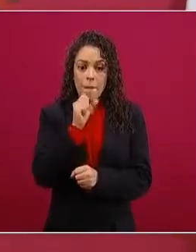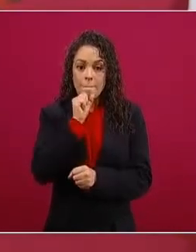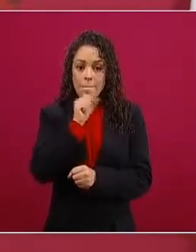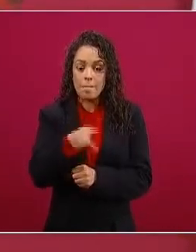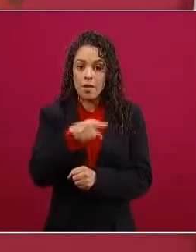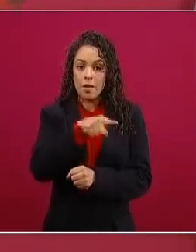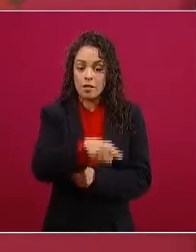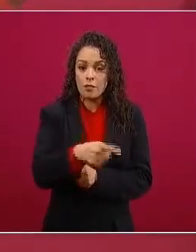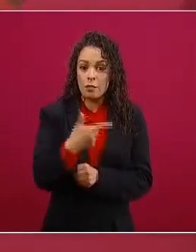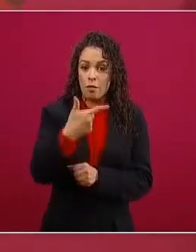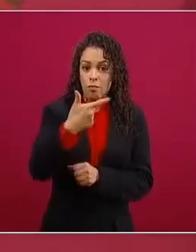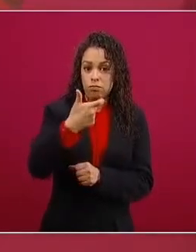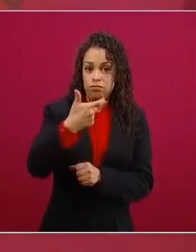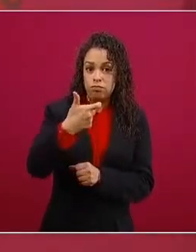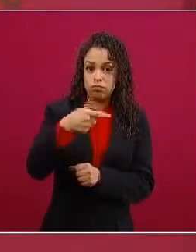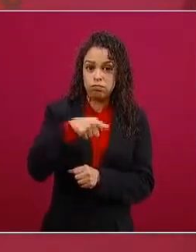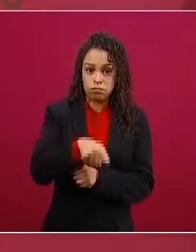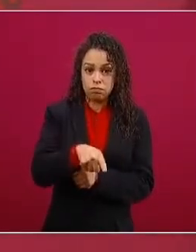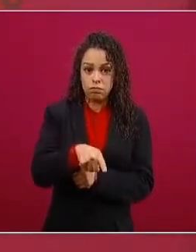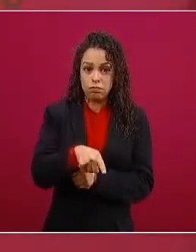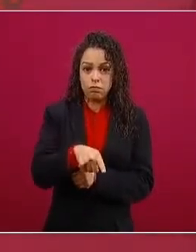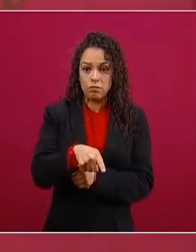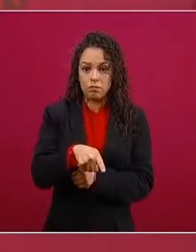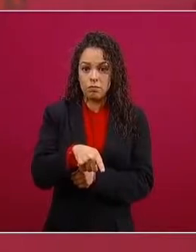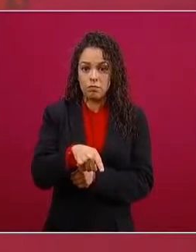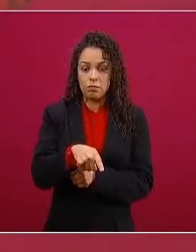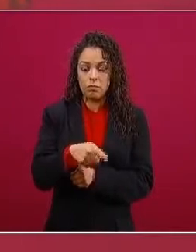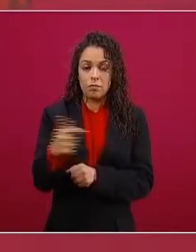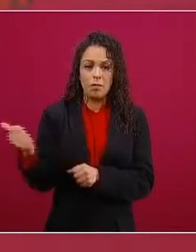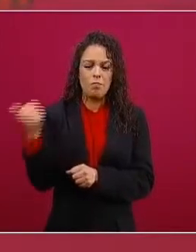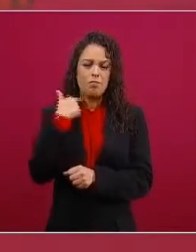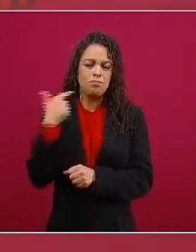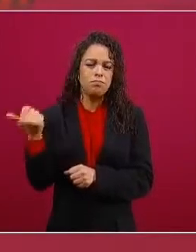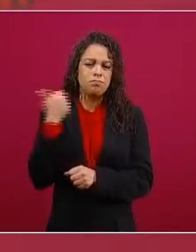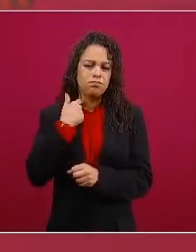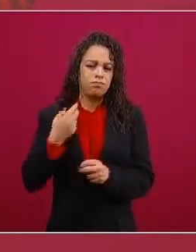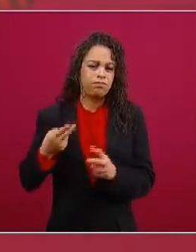homicidios en el país